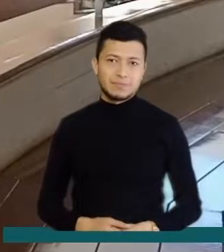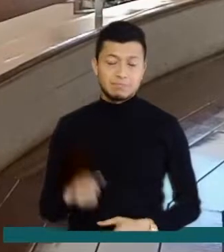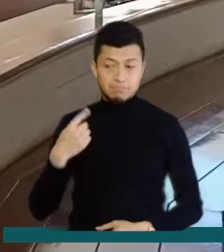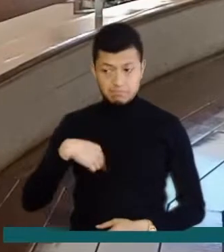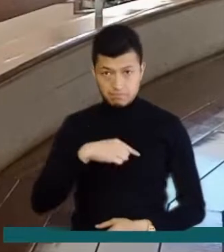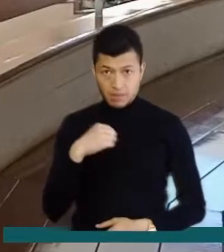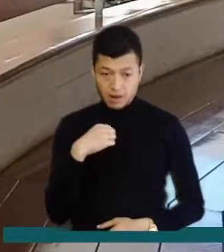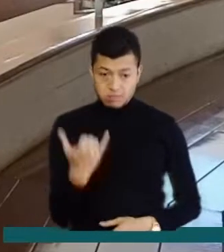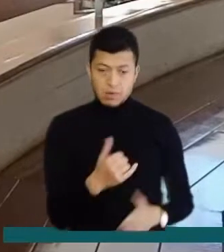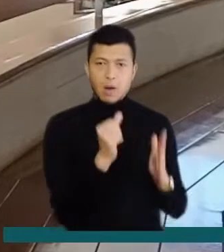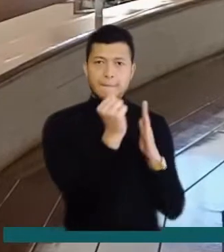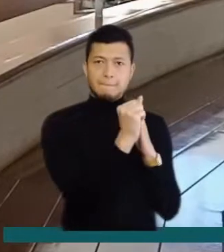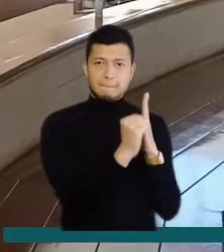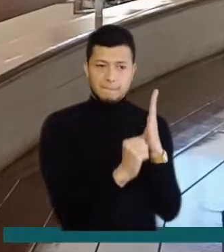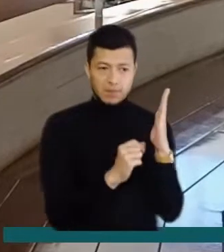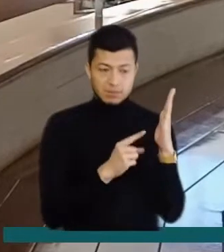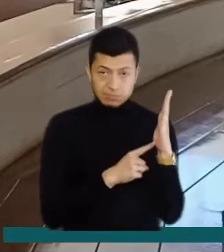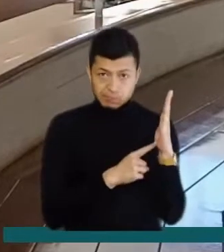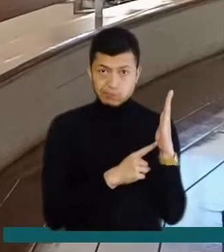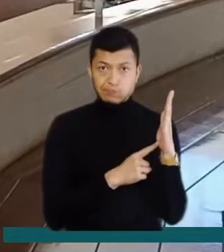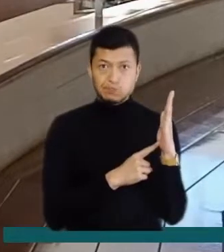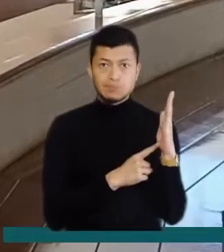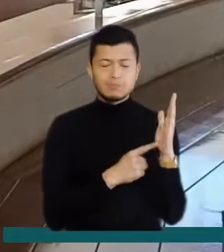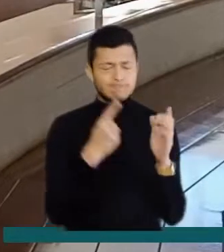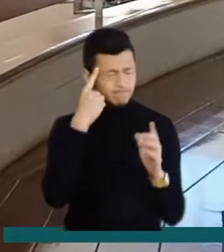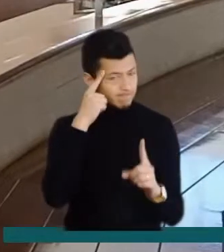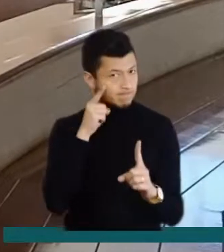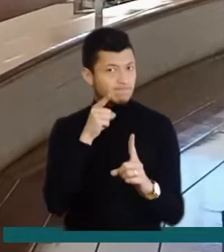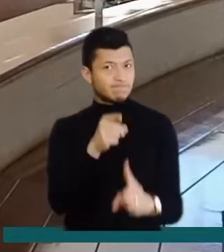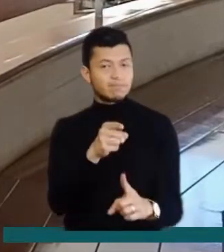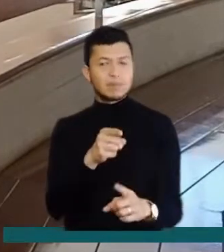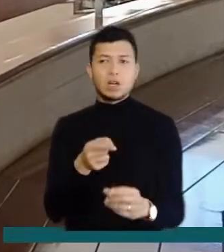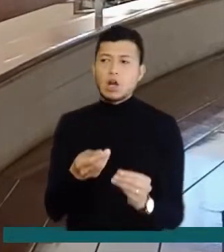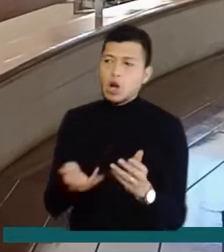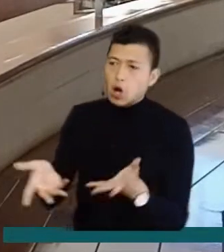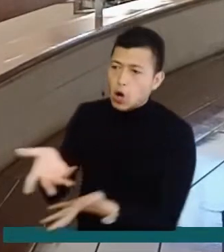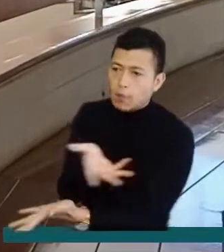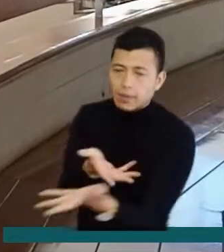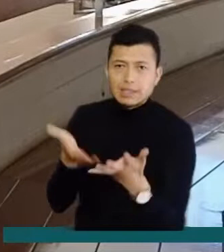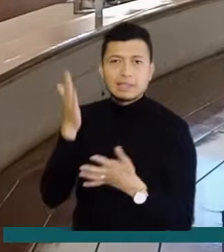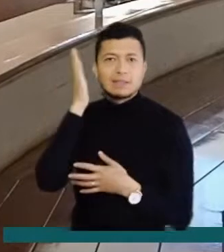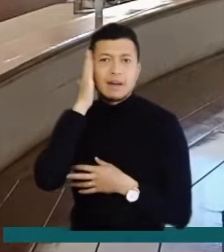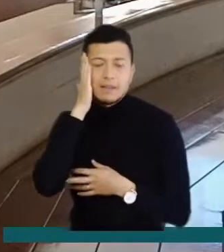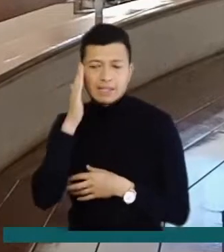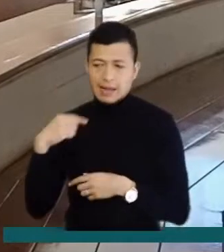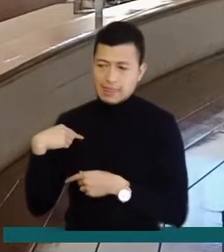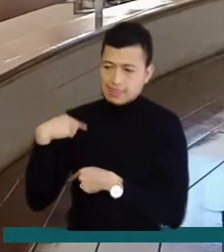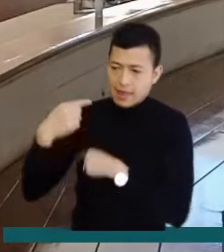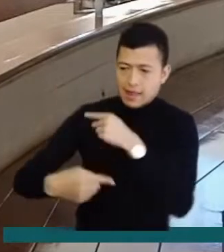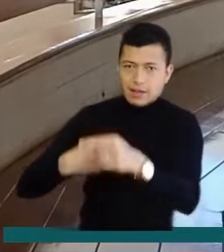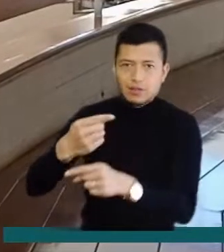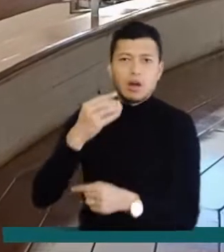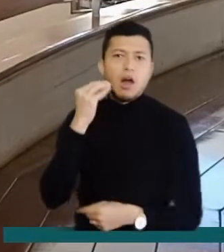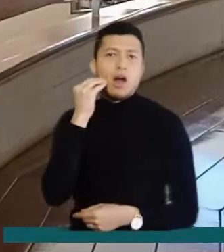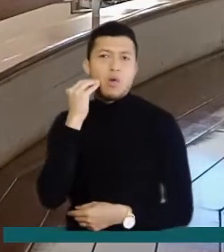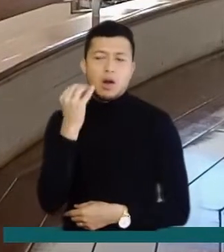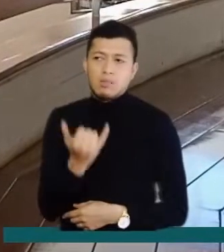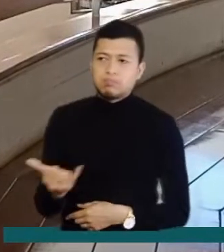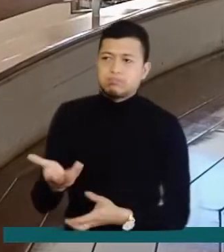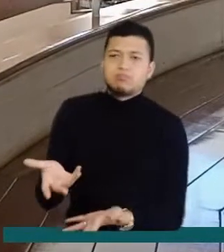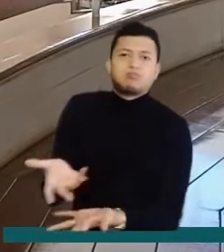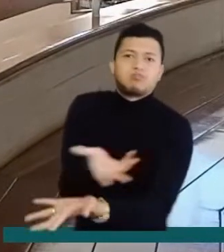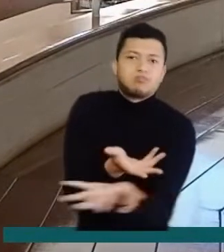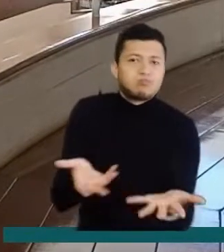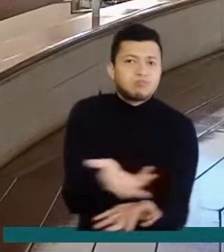una programación que está pensada precisamente en el amor. Lo primero es el compartir de saberes que habla sobre las tradiciones que las abuelas nos